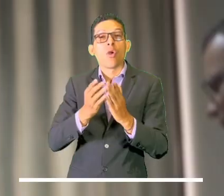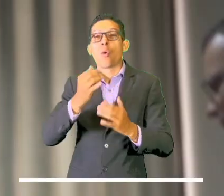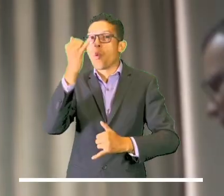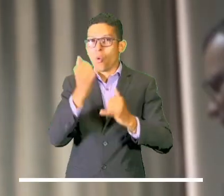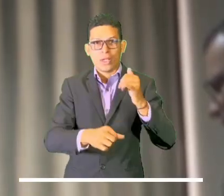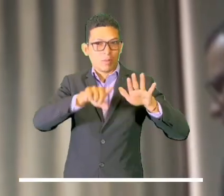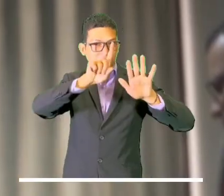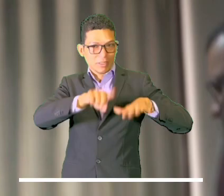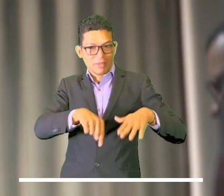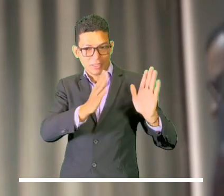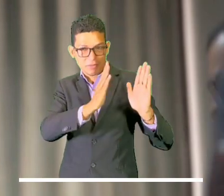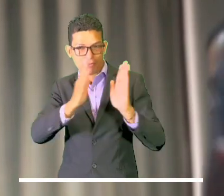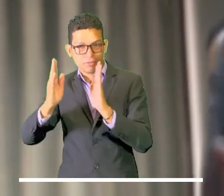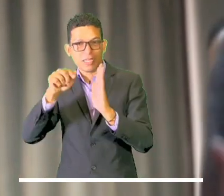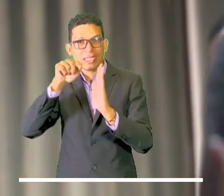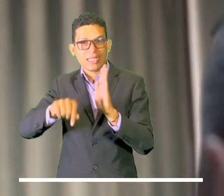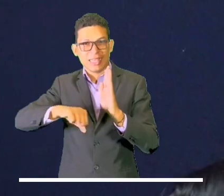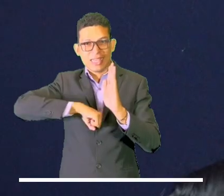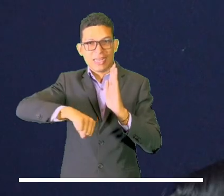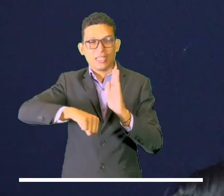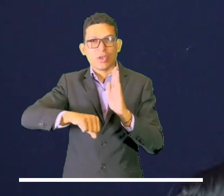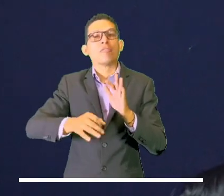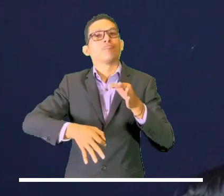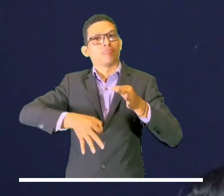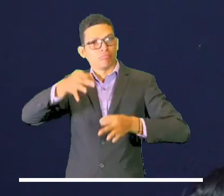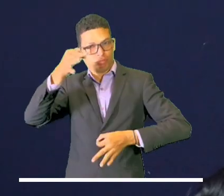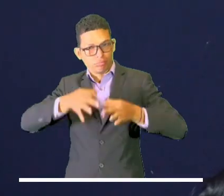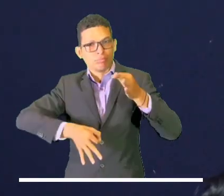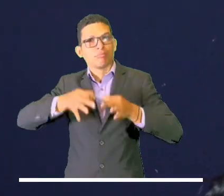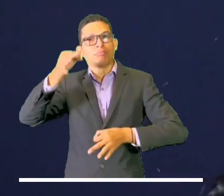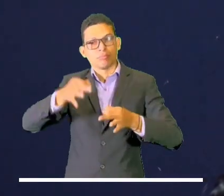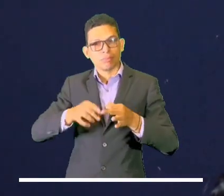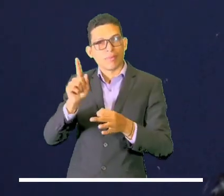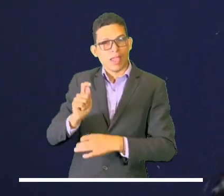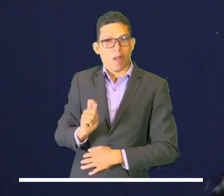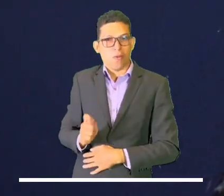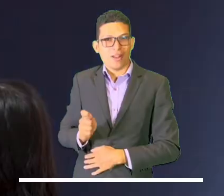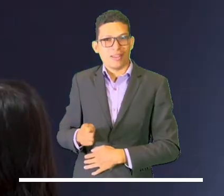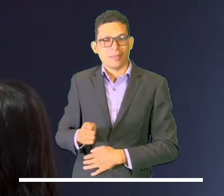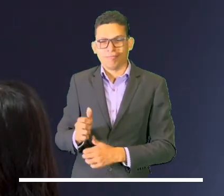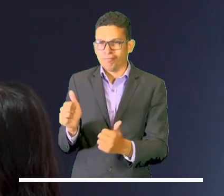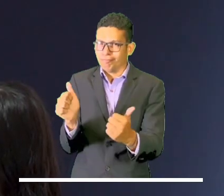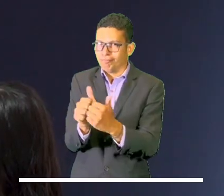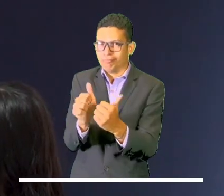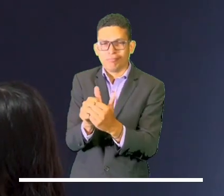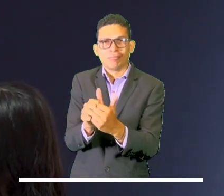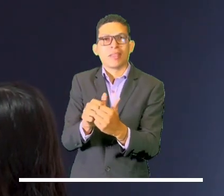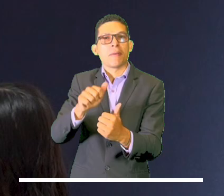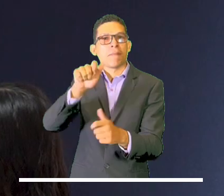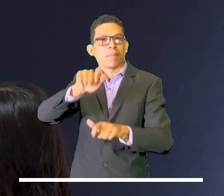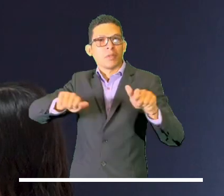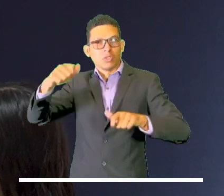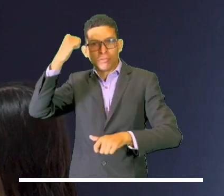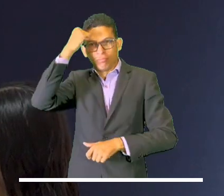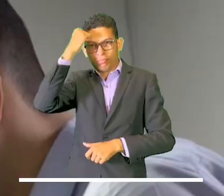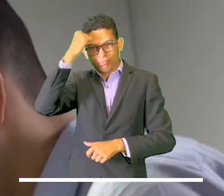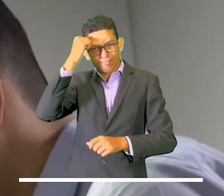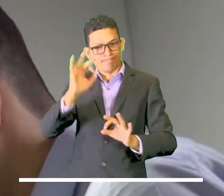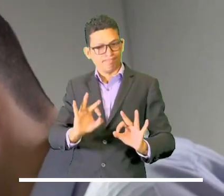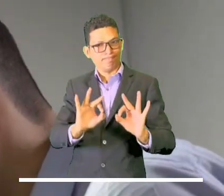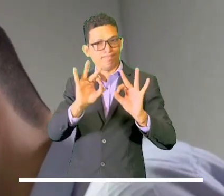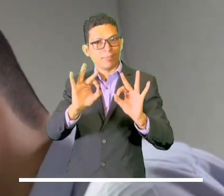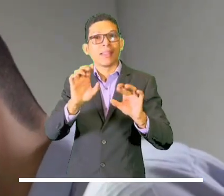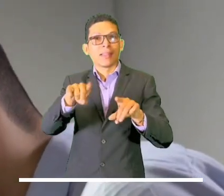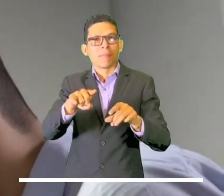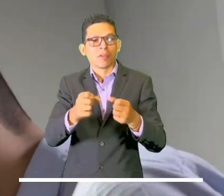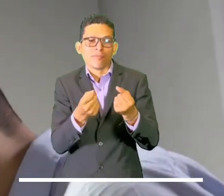derecho con el ejercicio real de la abogacía. Por eso están acompañados de manera constante por personal docente calificado, pero